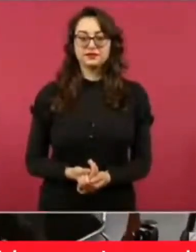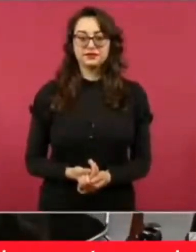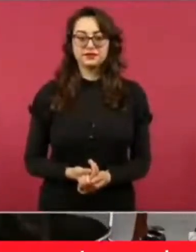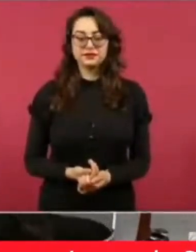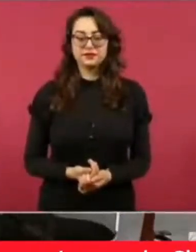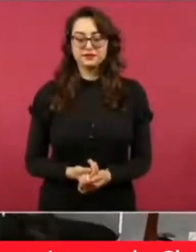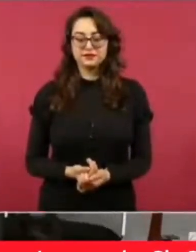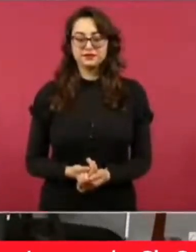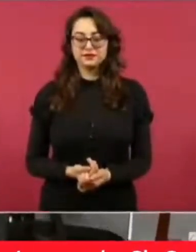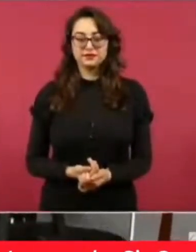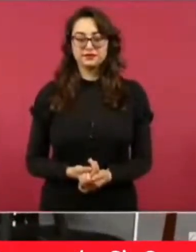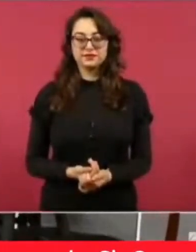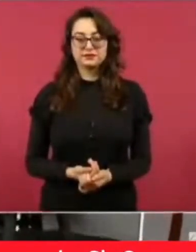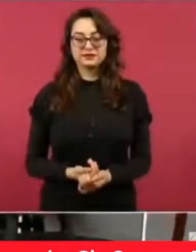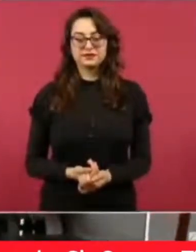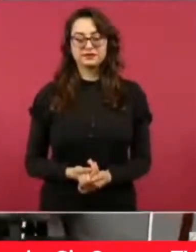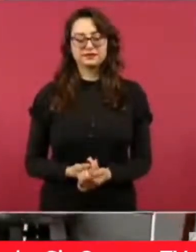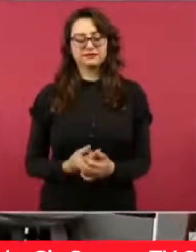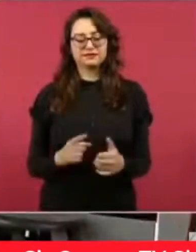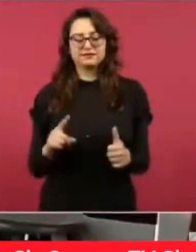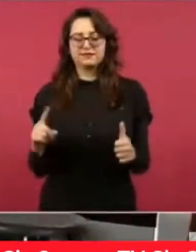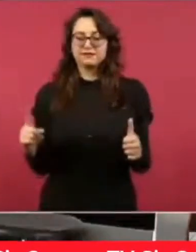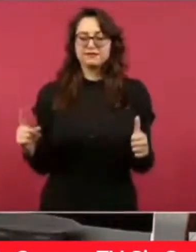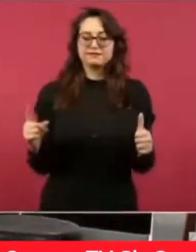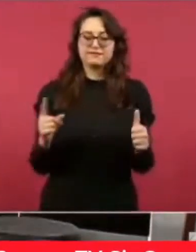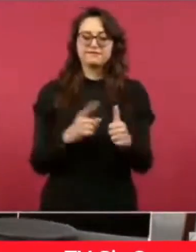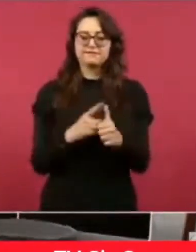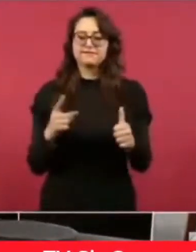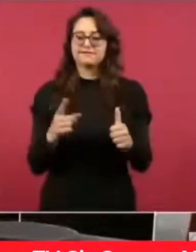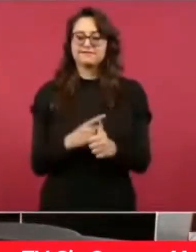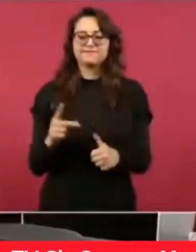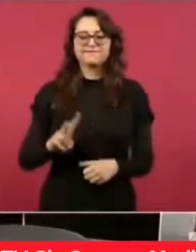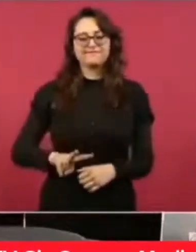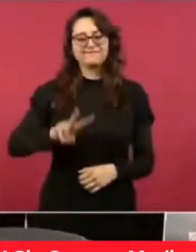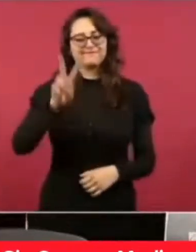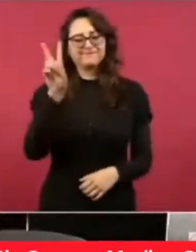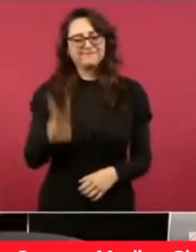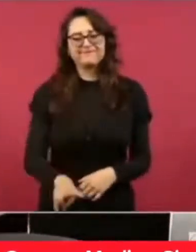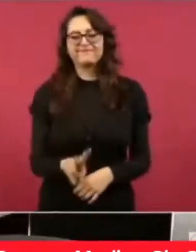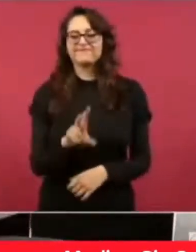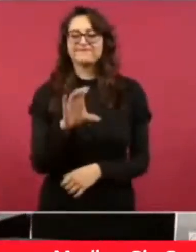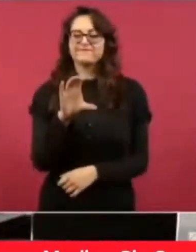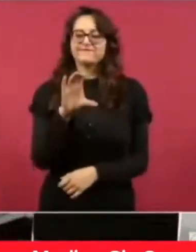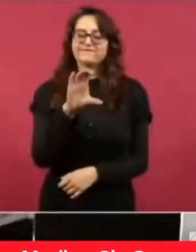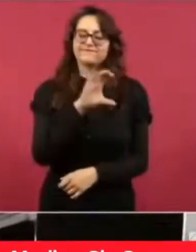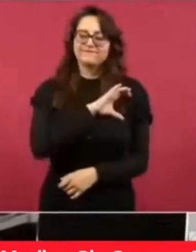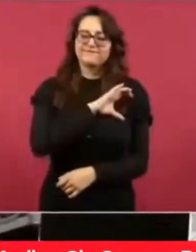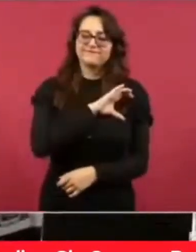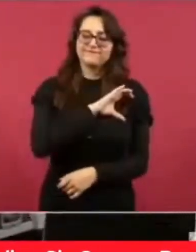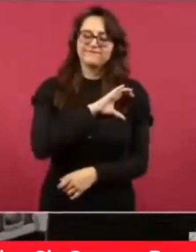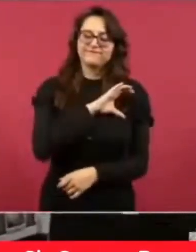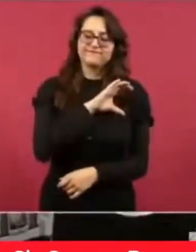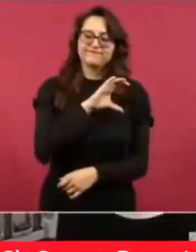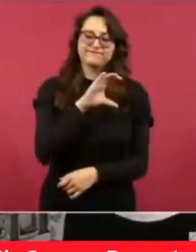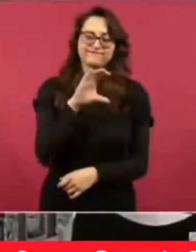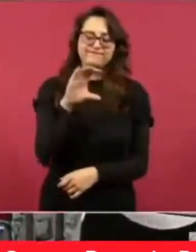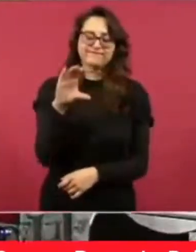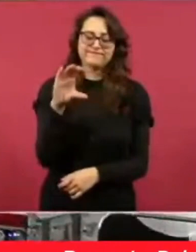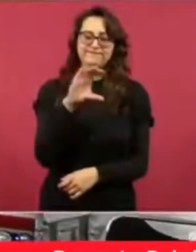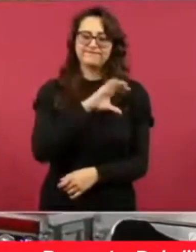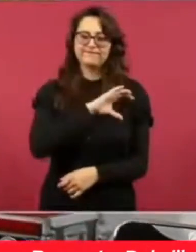cariñosa una felicitación a todas las